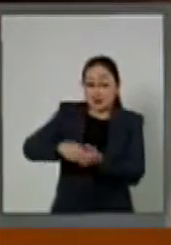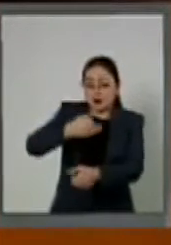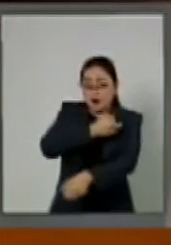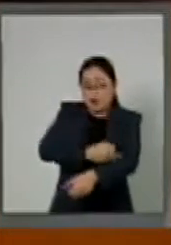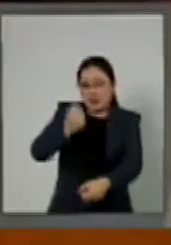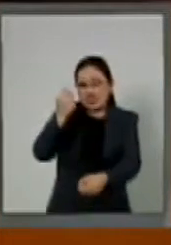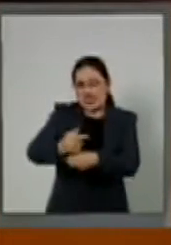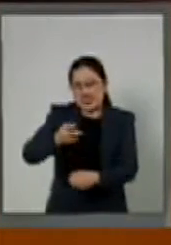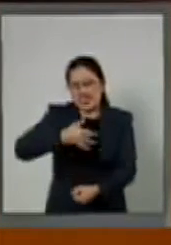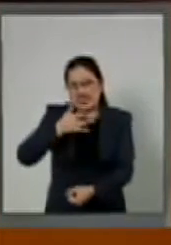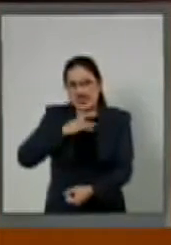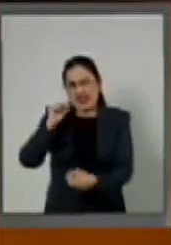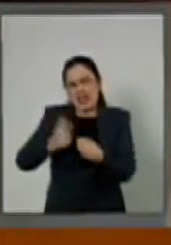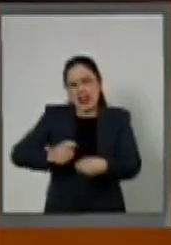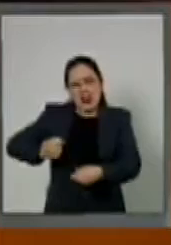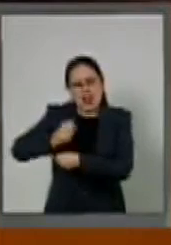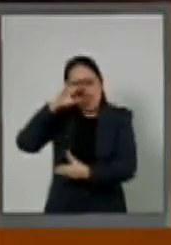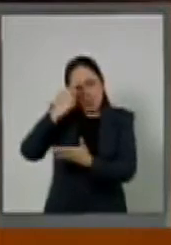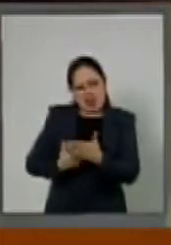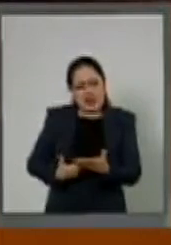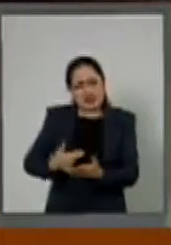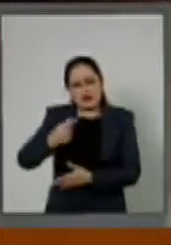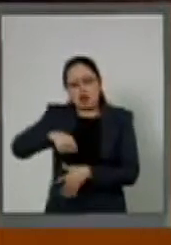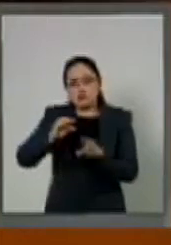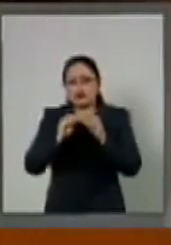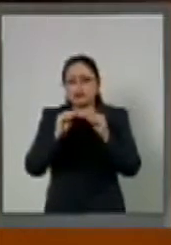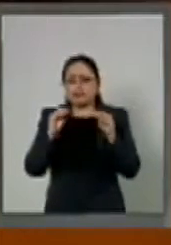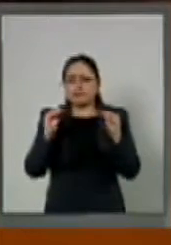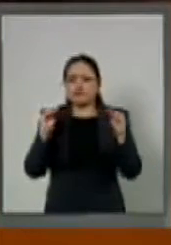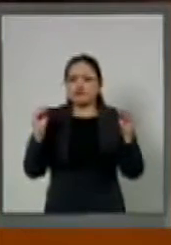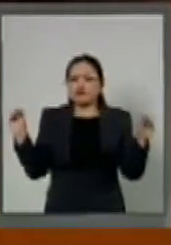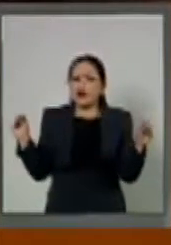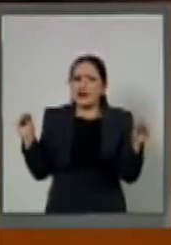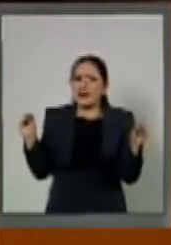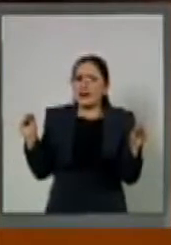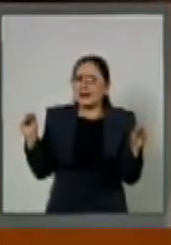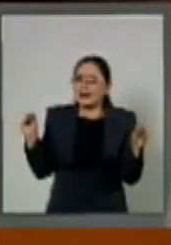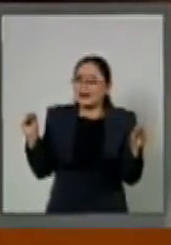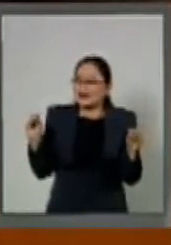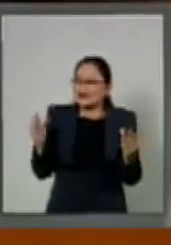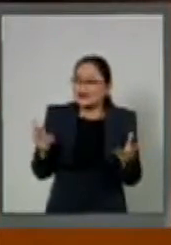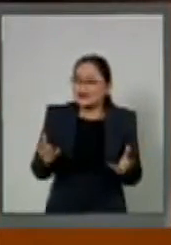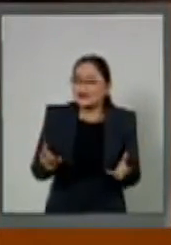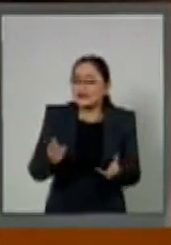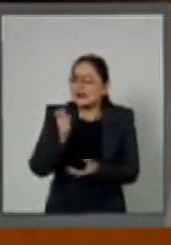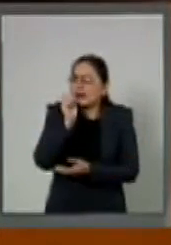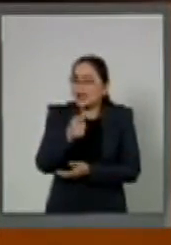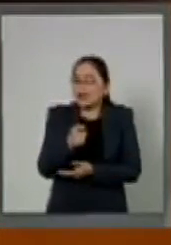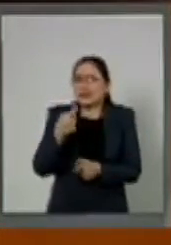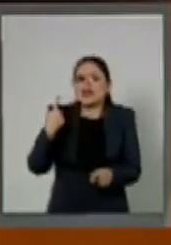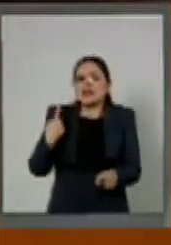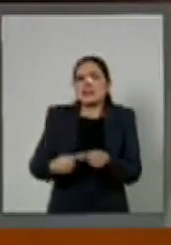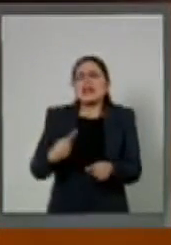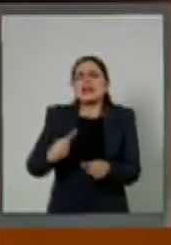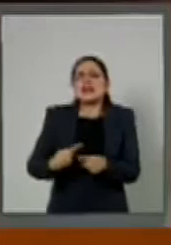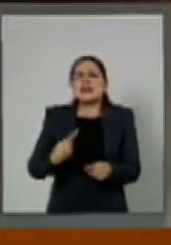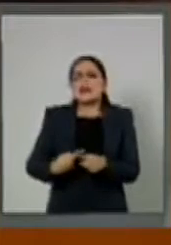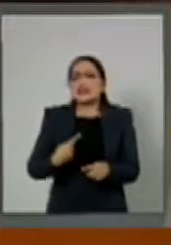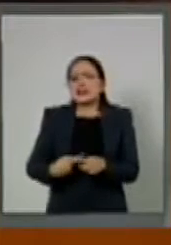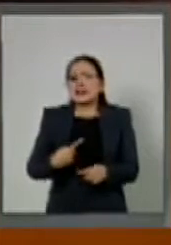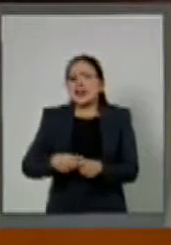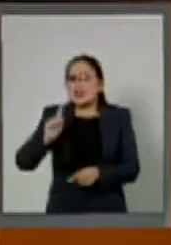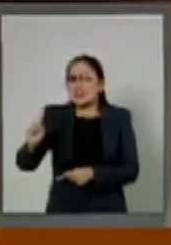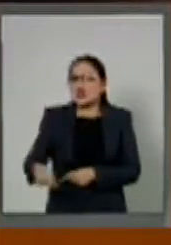la mayoría de las veces hay un silencio, un gran silencio y saben quiénes son los que